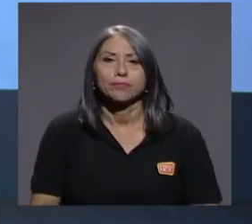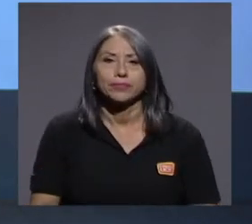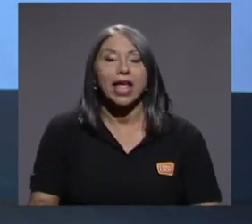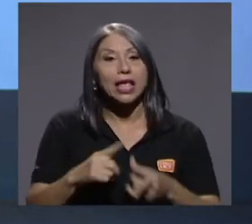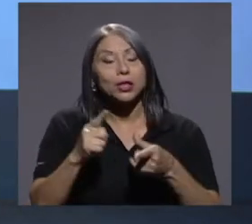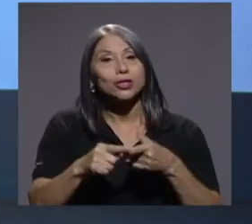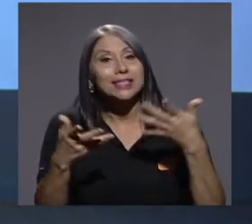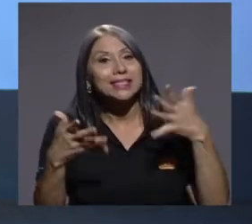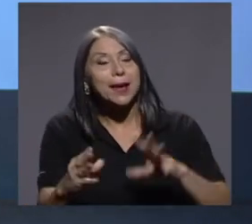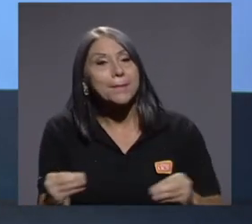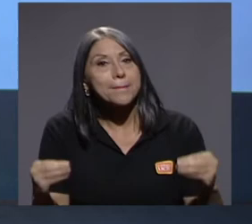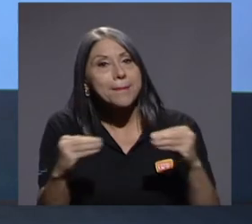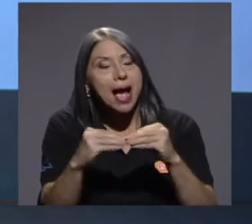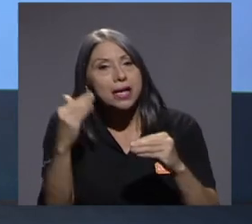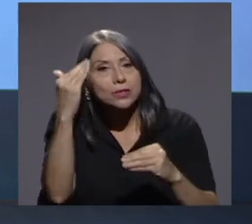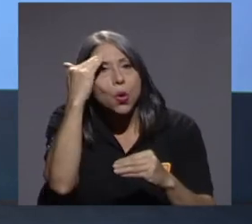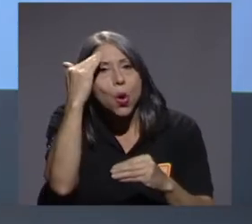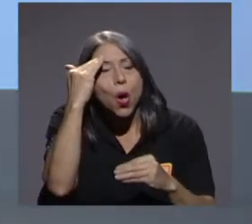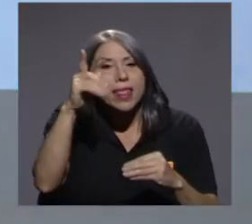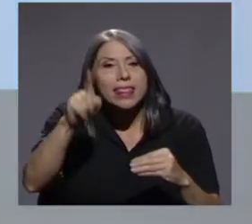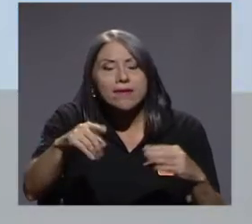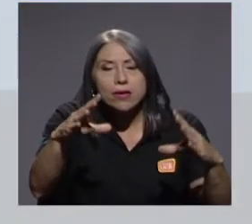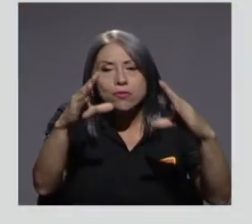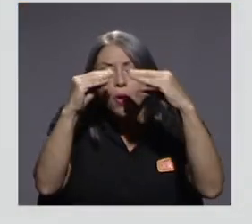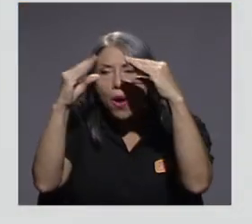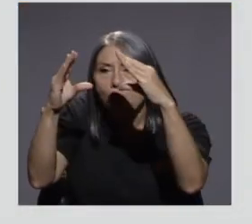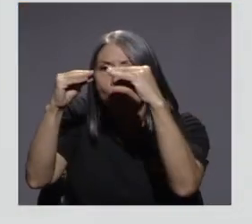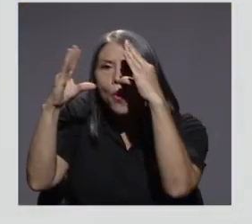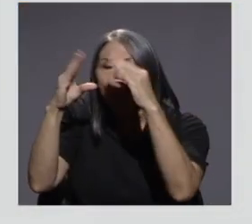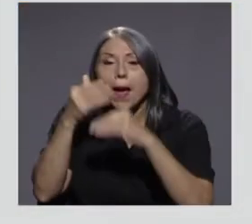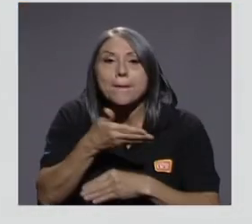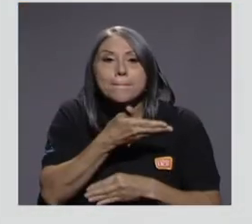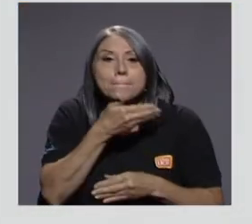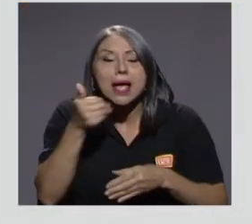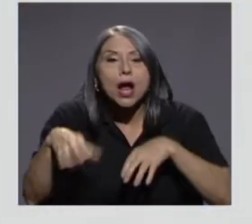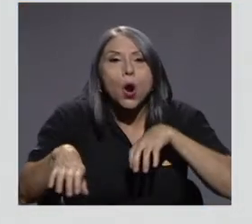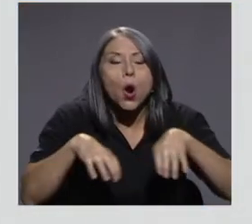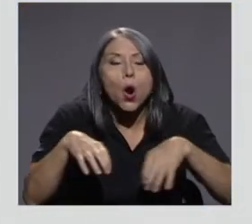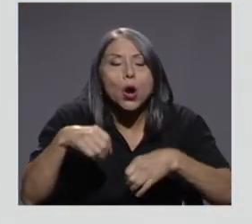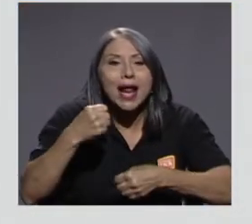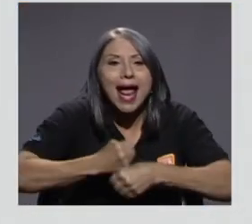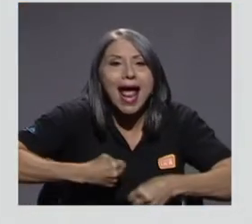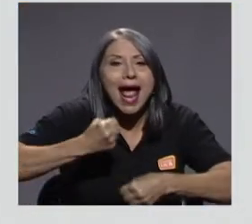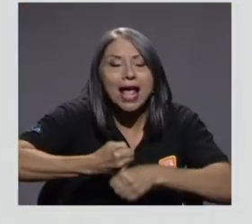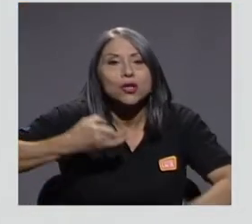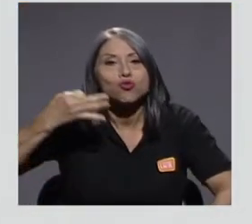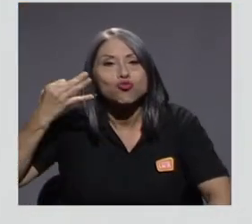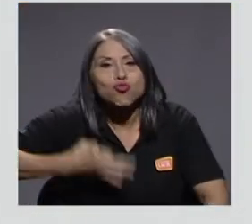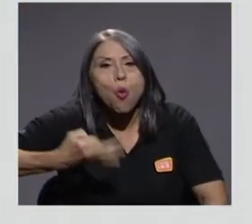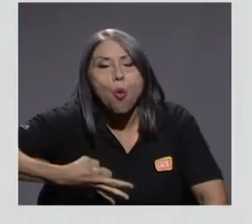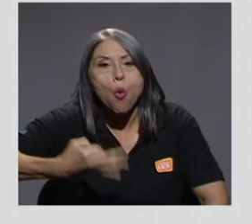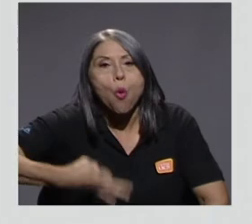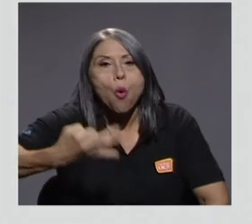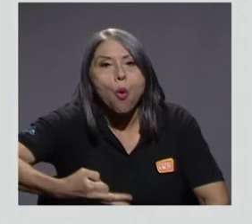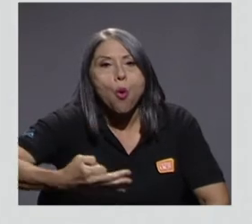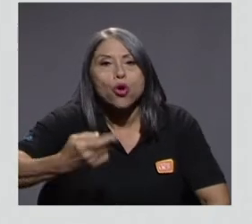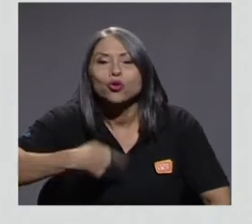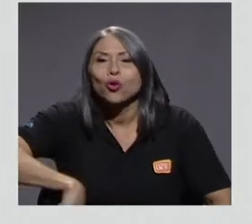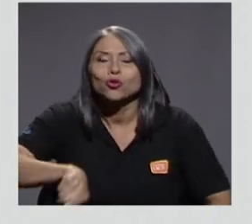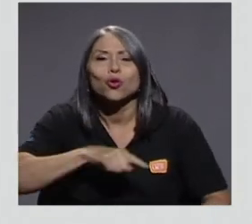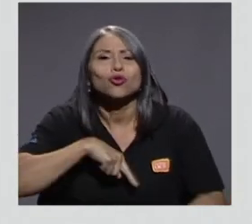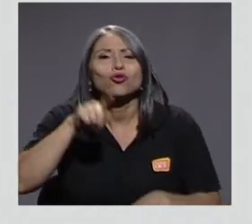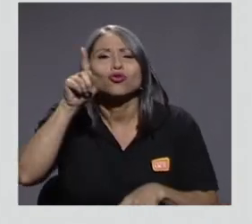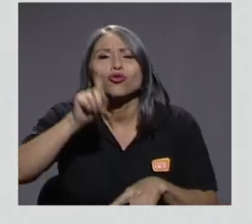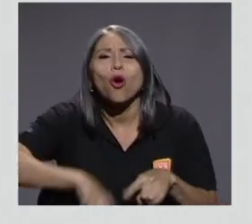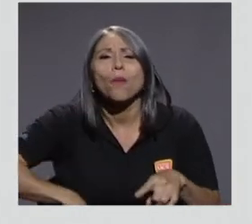mayor conocimiento, o tenemos que informarnos, con una mejor gestión y acciones, pero todos los días. No podemos dejar